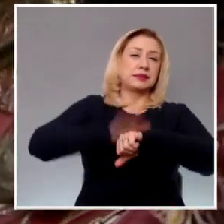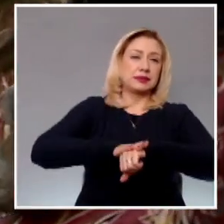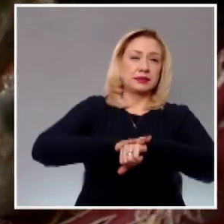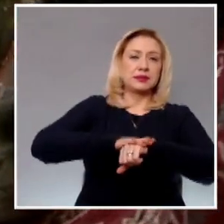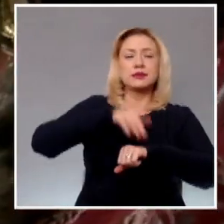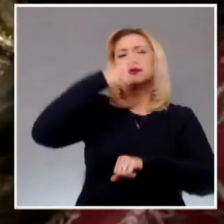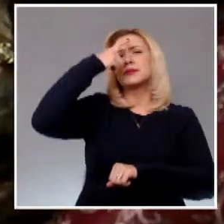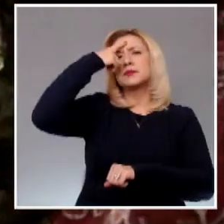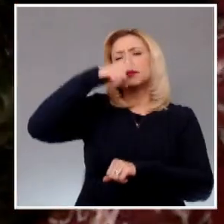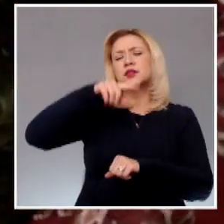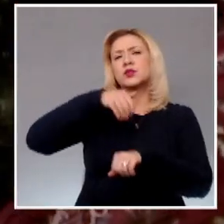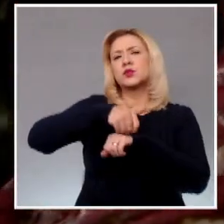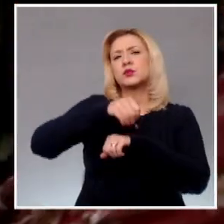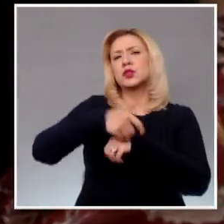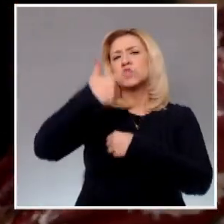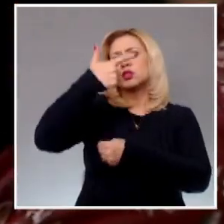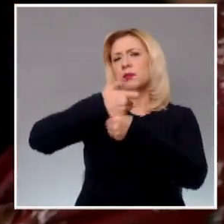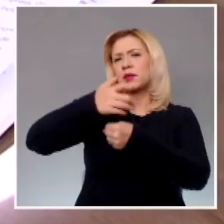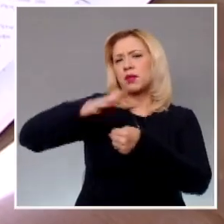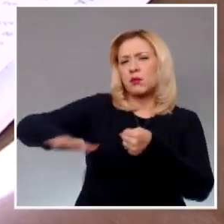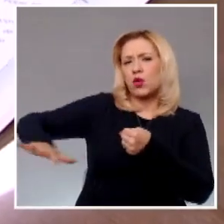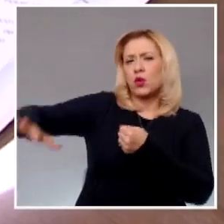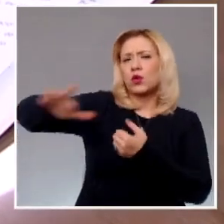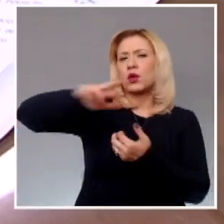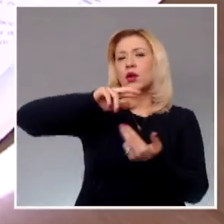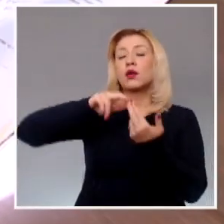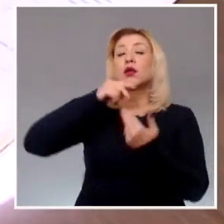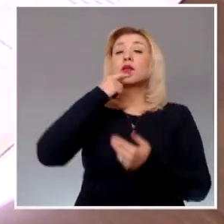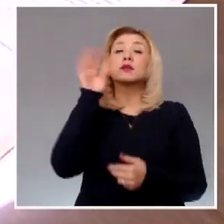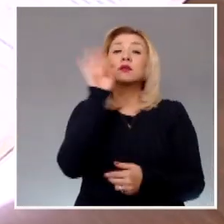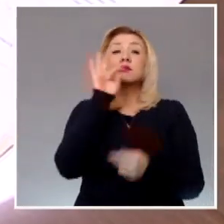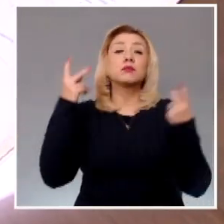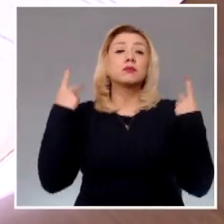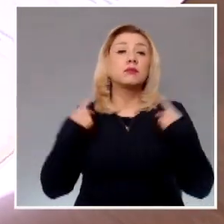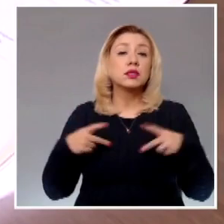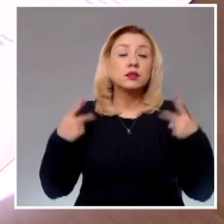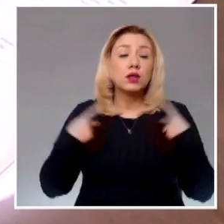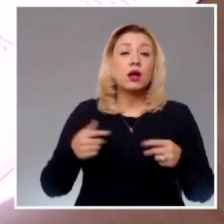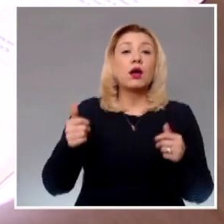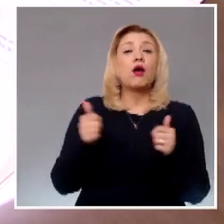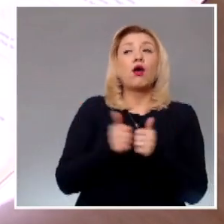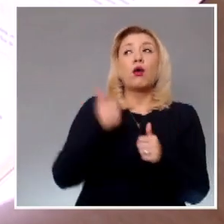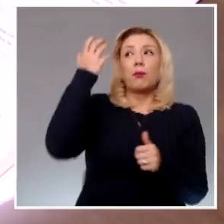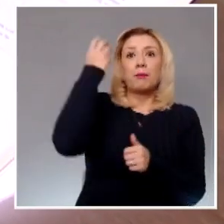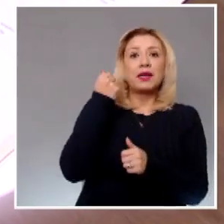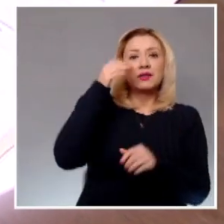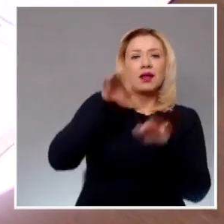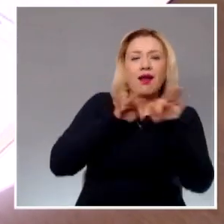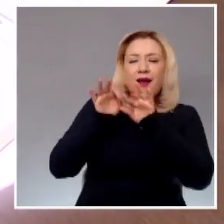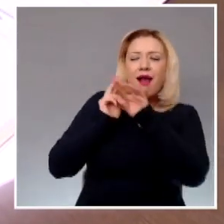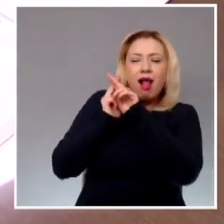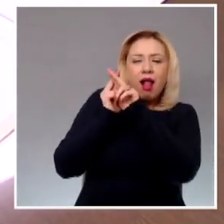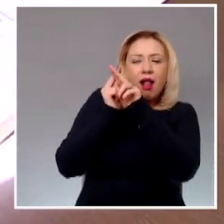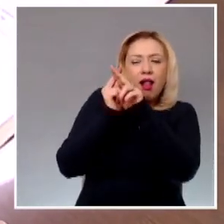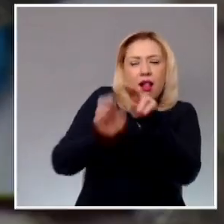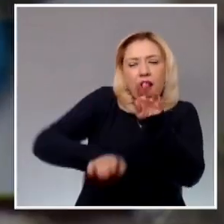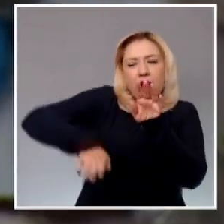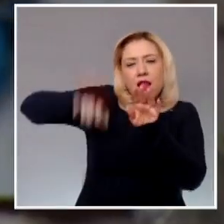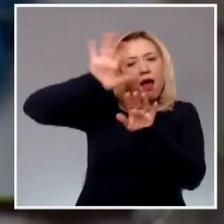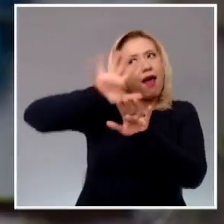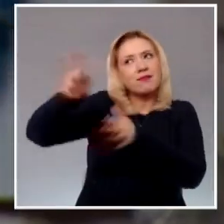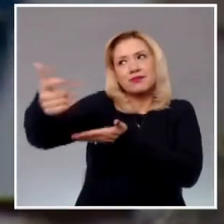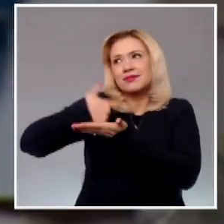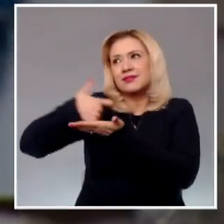determinó que el hecho de que una persona cuente con una pensión por jubilación no la excluye de la posibilidad de recibir una